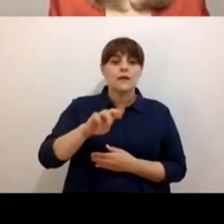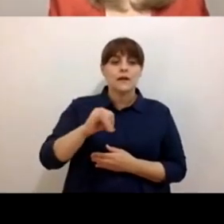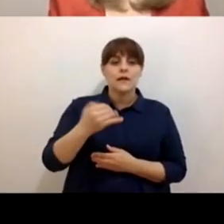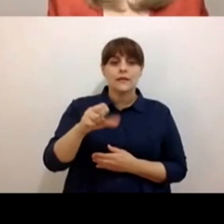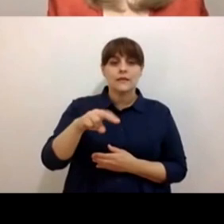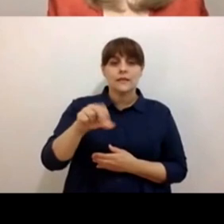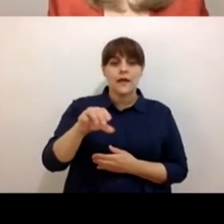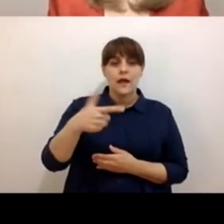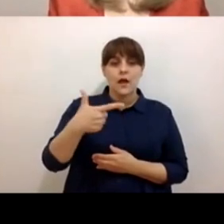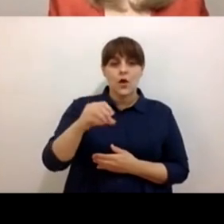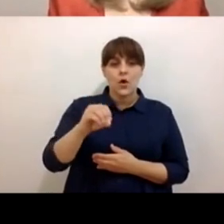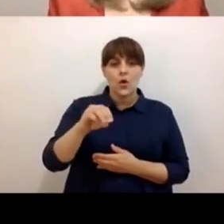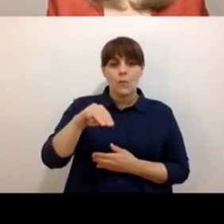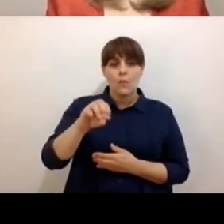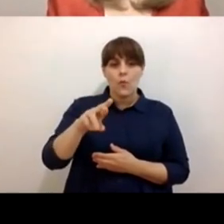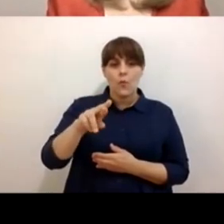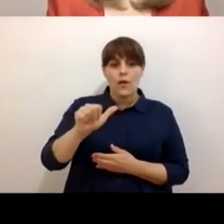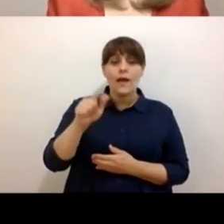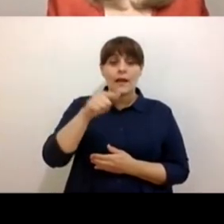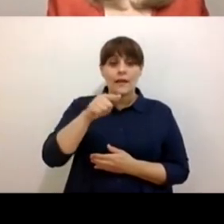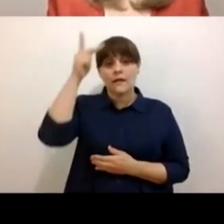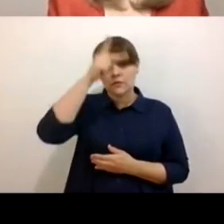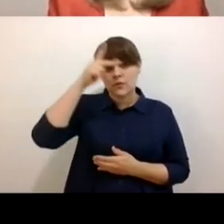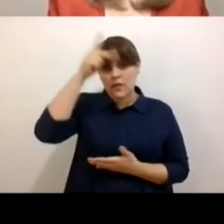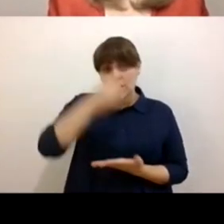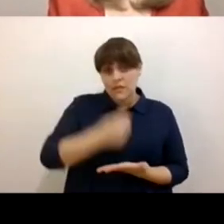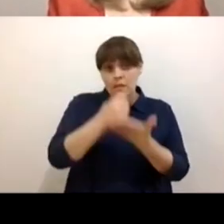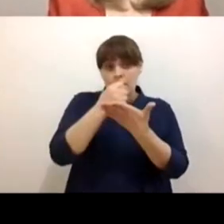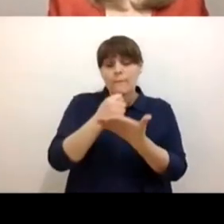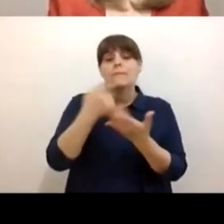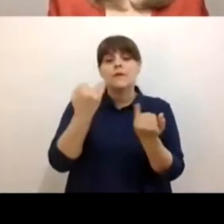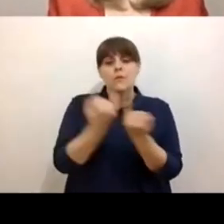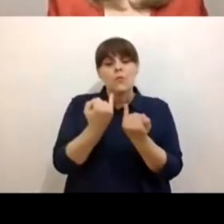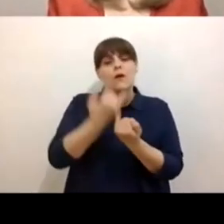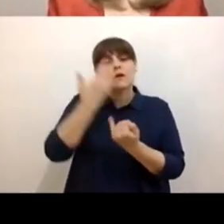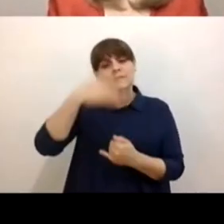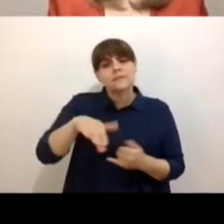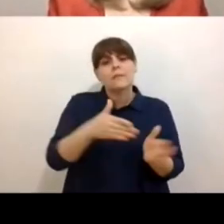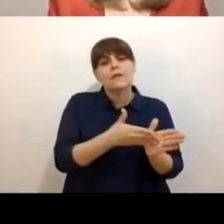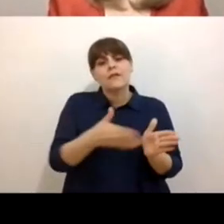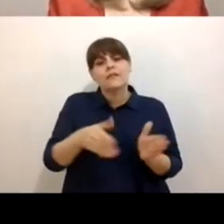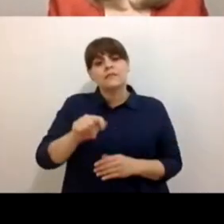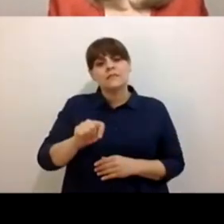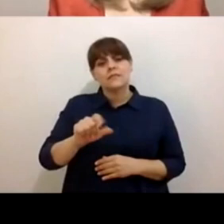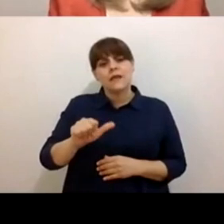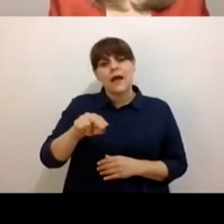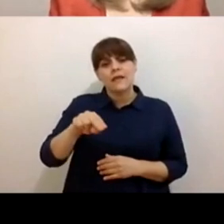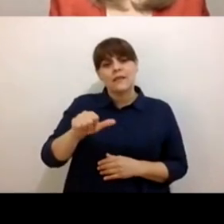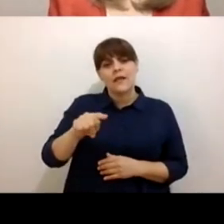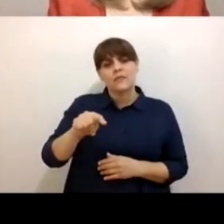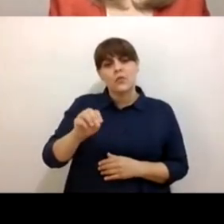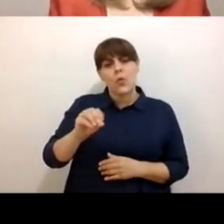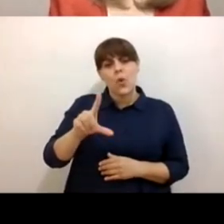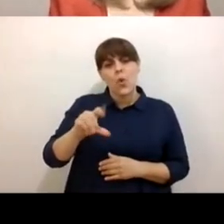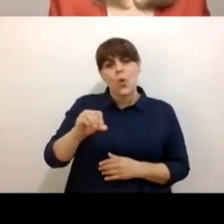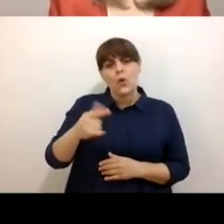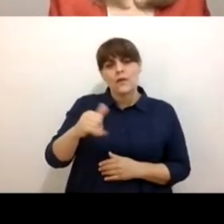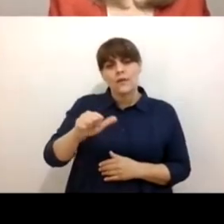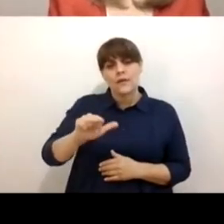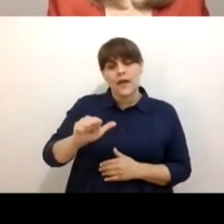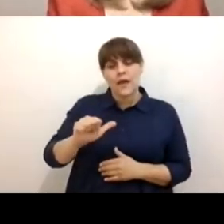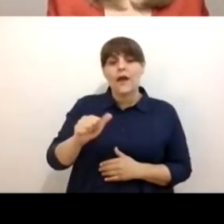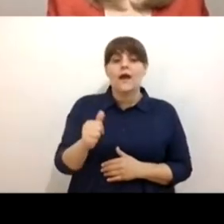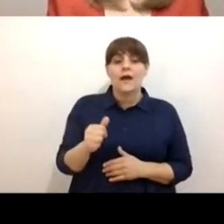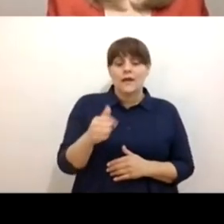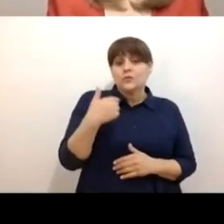también es psicoterapeuta, pero es anatóloga. Mucho de lo que sabemos sobre manejo de duelo se lo debemos a tu gremio,